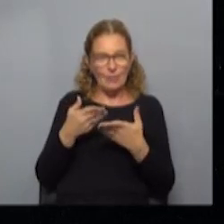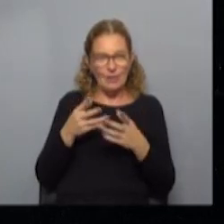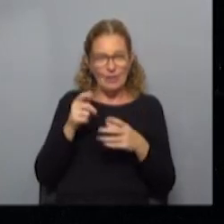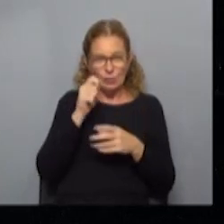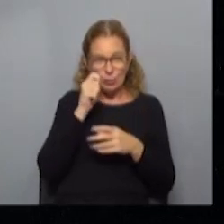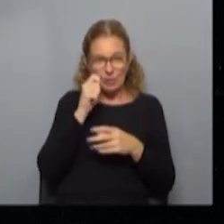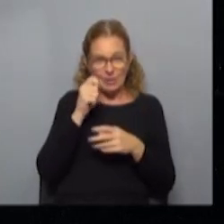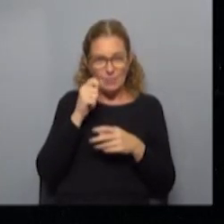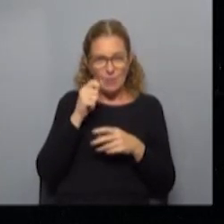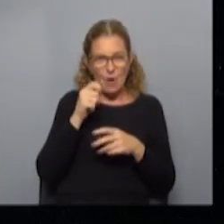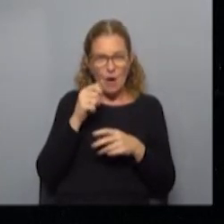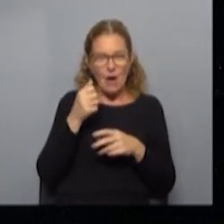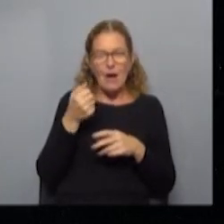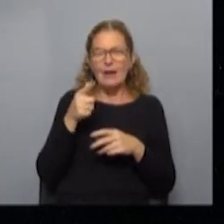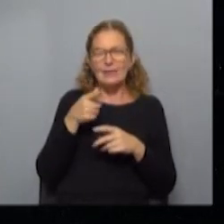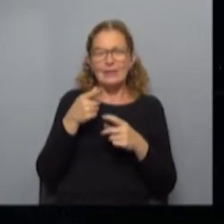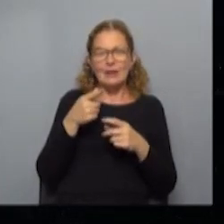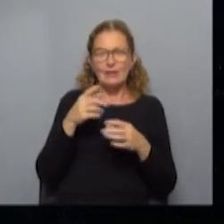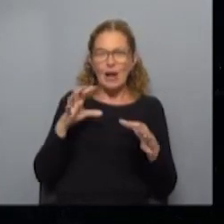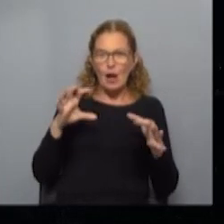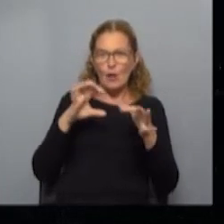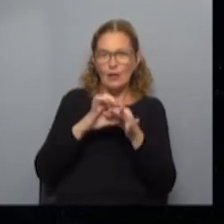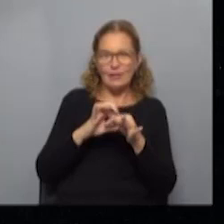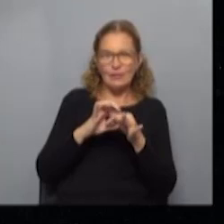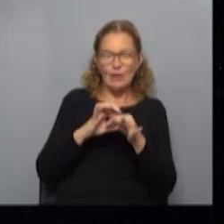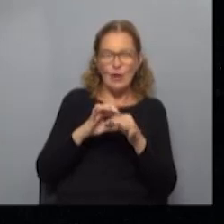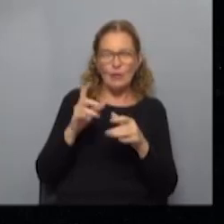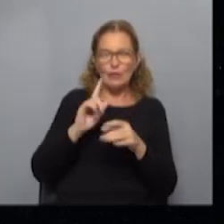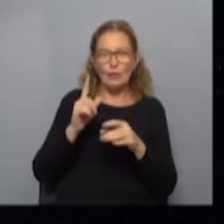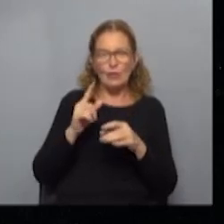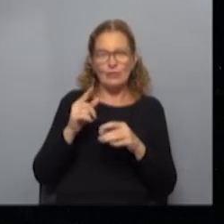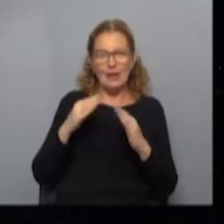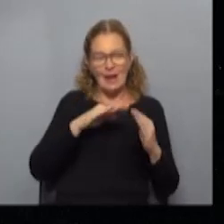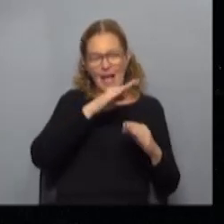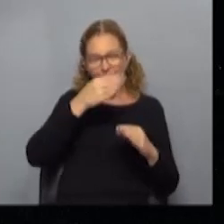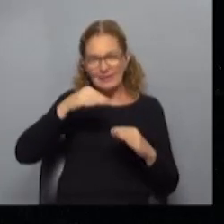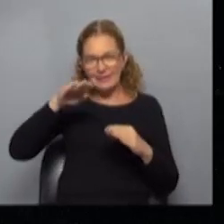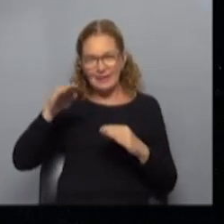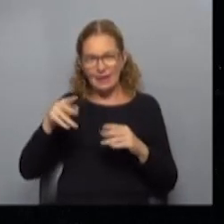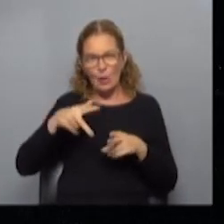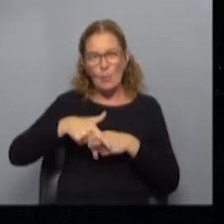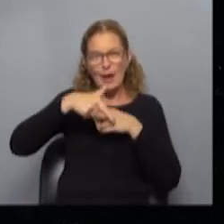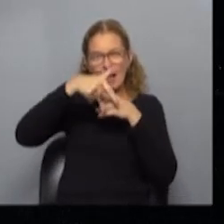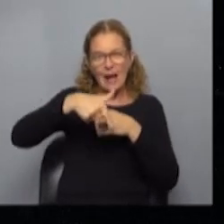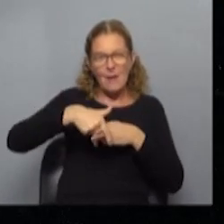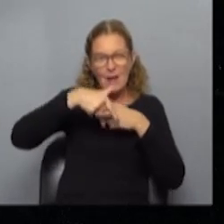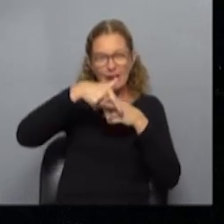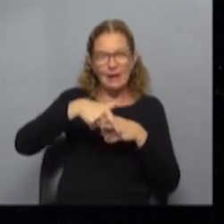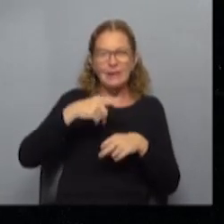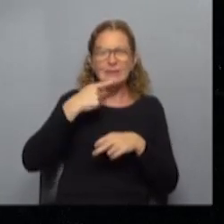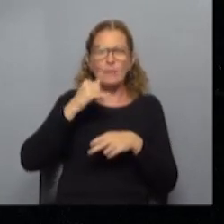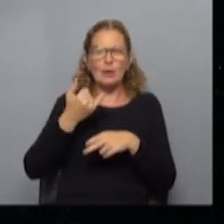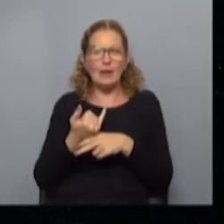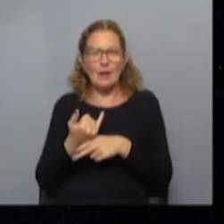turismo aventura, del turismo rocha desde el punto de vista de la conexión, no tanto de la sierra de Rocha como una cabalgata como la laguna de Rocha, por